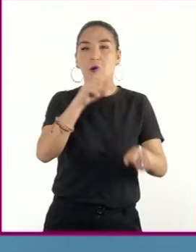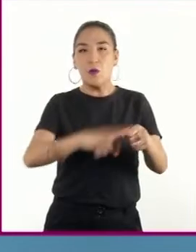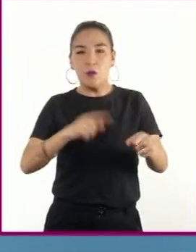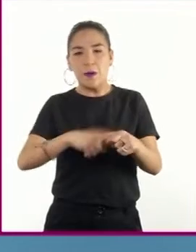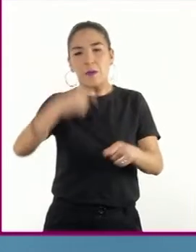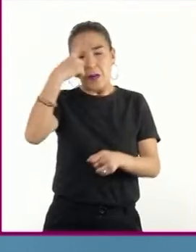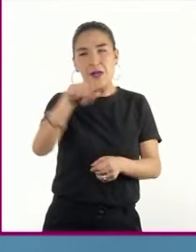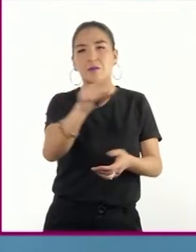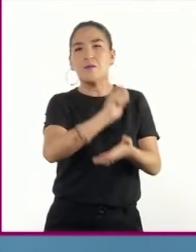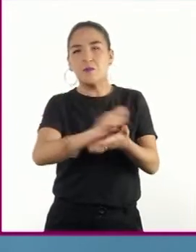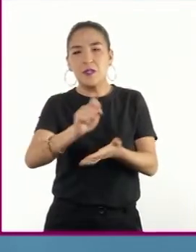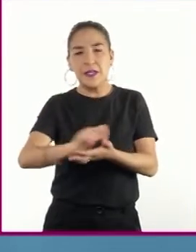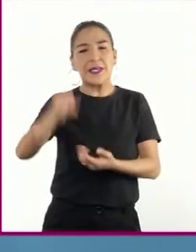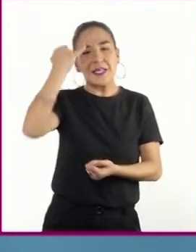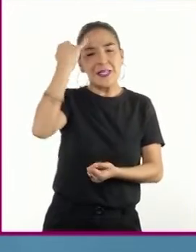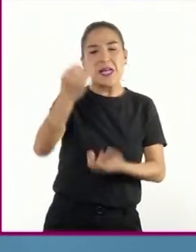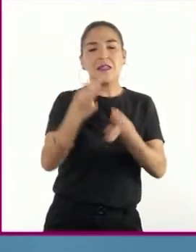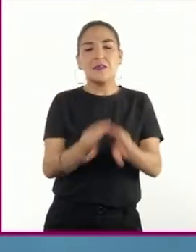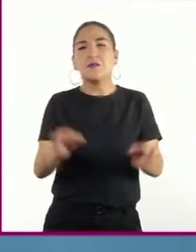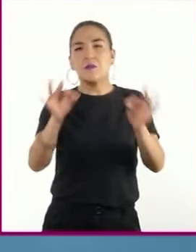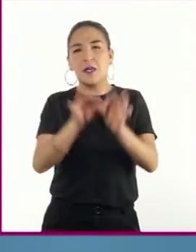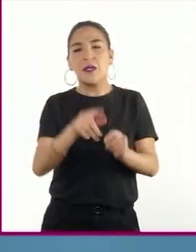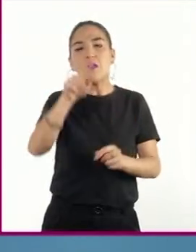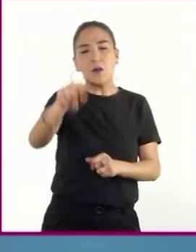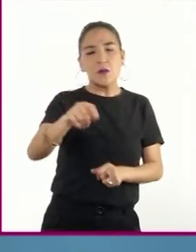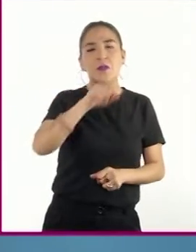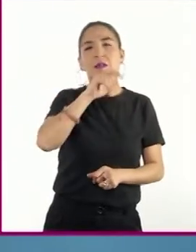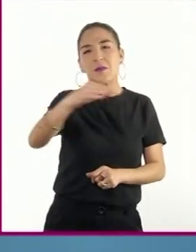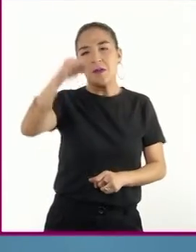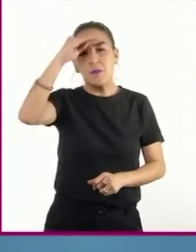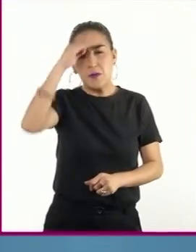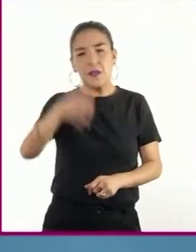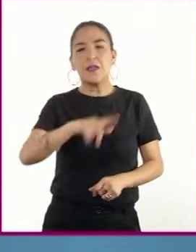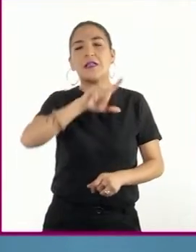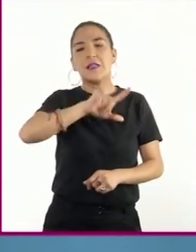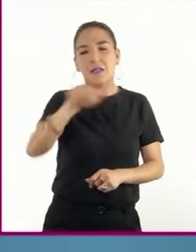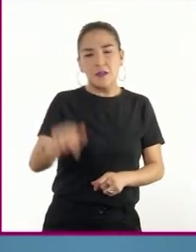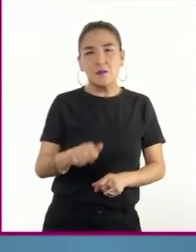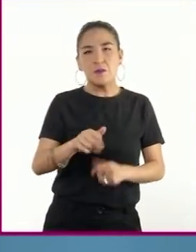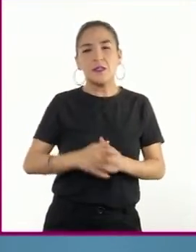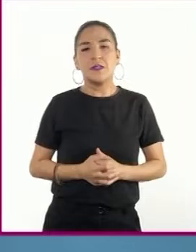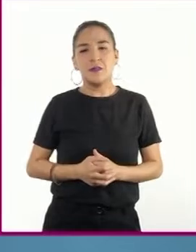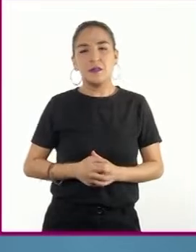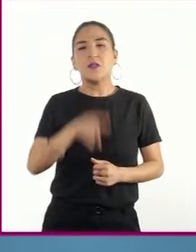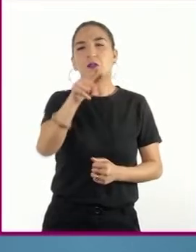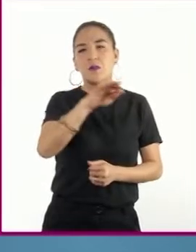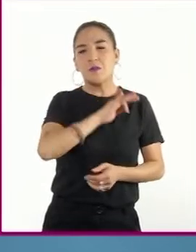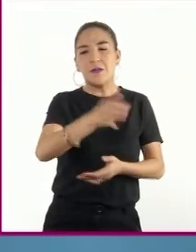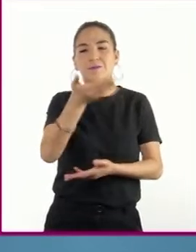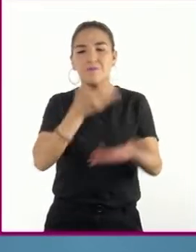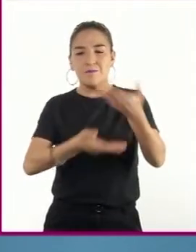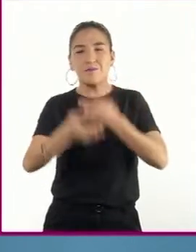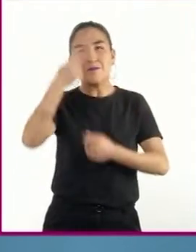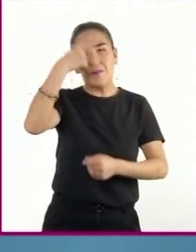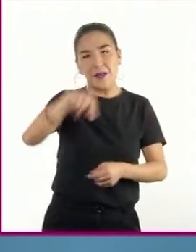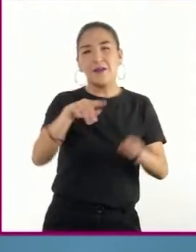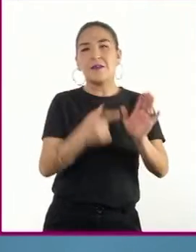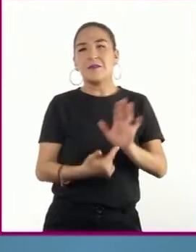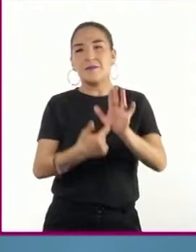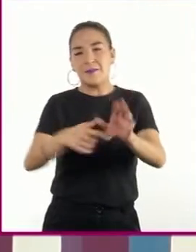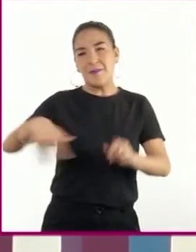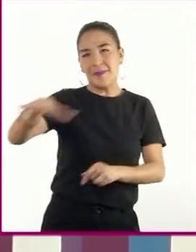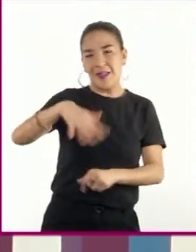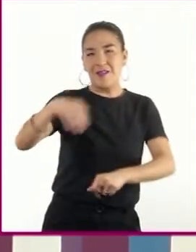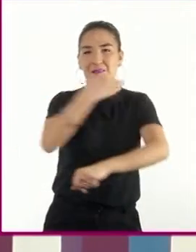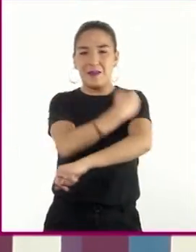registrar las ideas principales y reflexiones que posteriormente puedan compartir sus avances con su